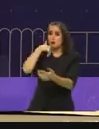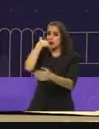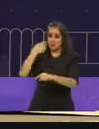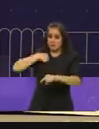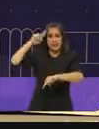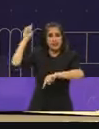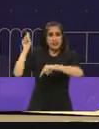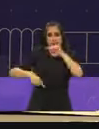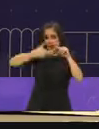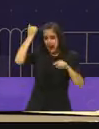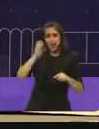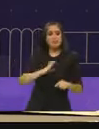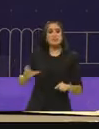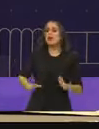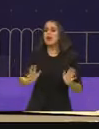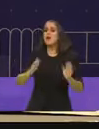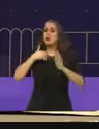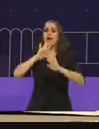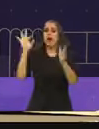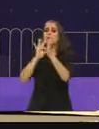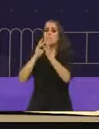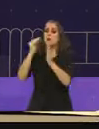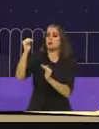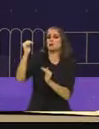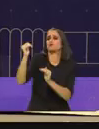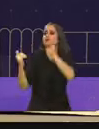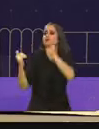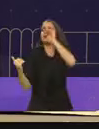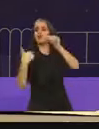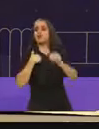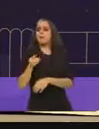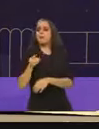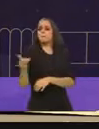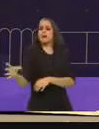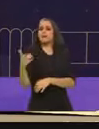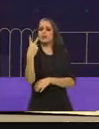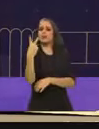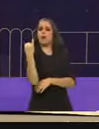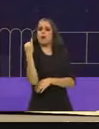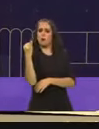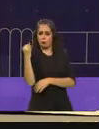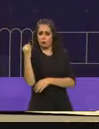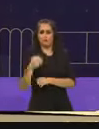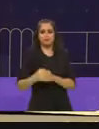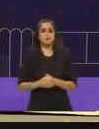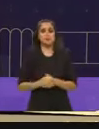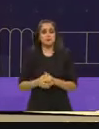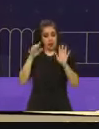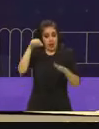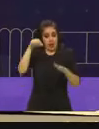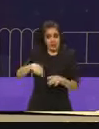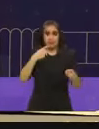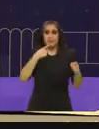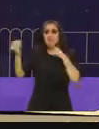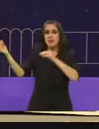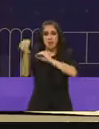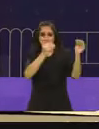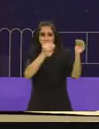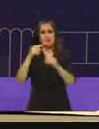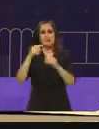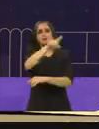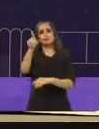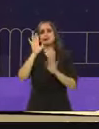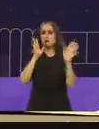ya te alcancé y te rebasé y te voy a ganar el 2 de junio en este debate quedó claro el dilema